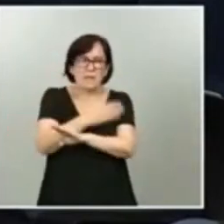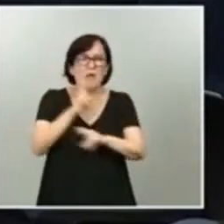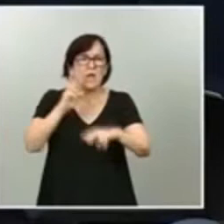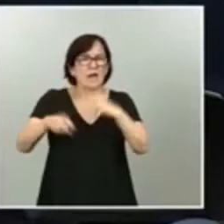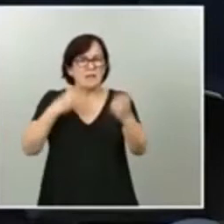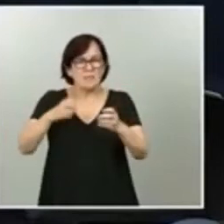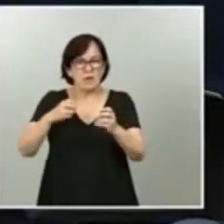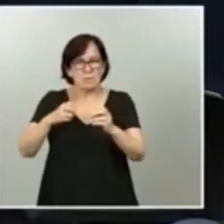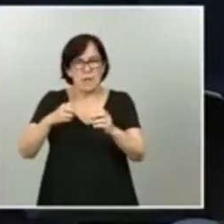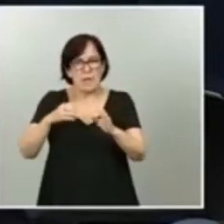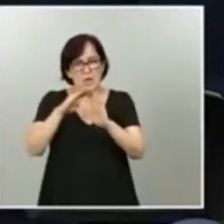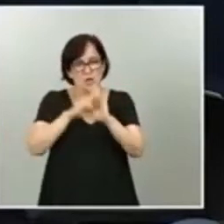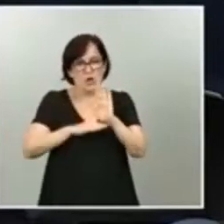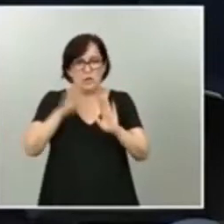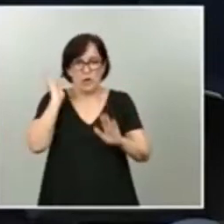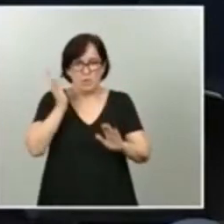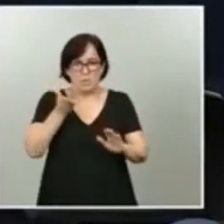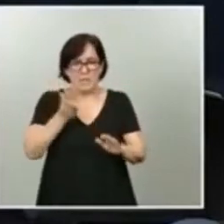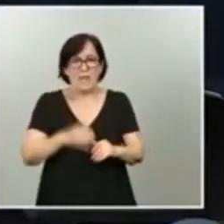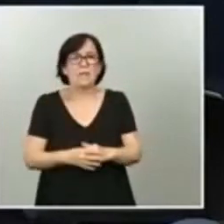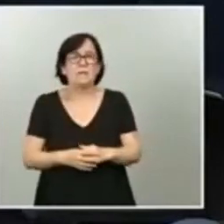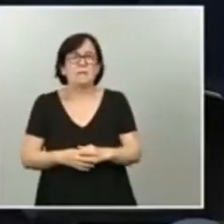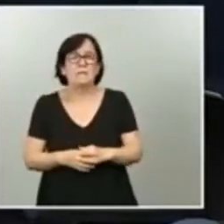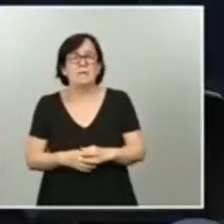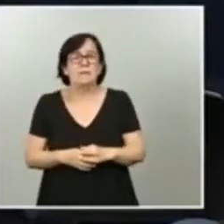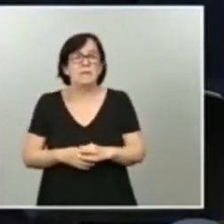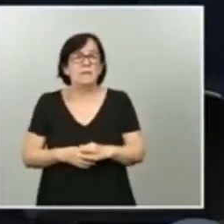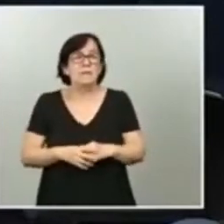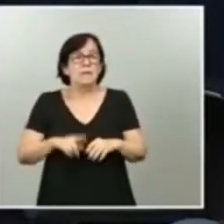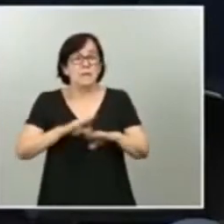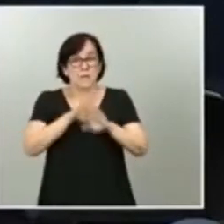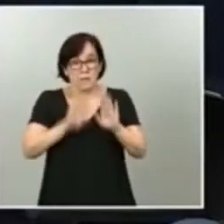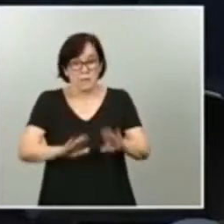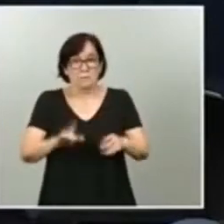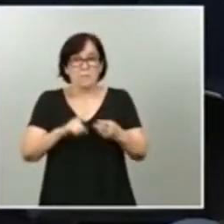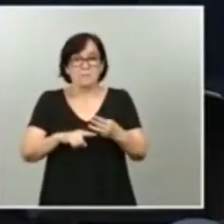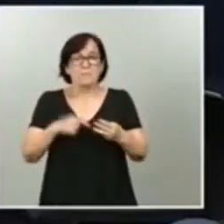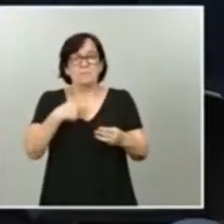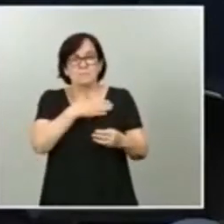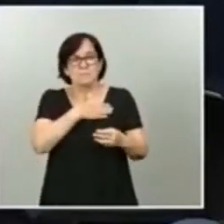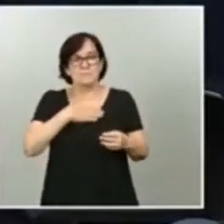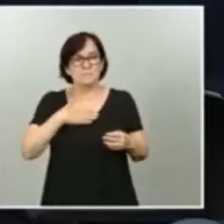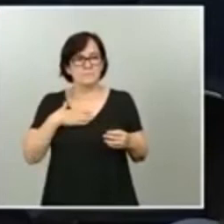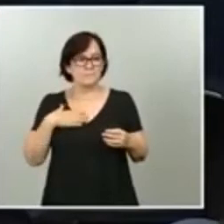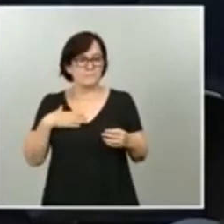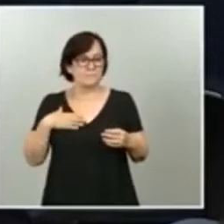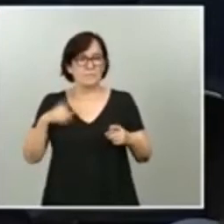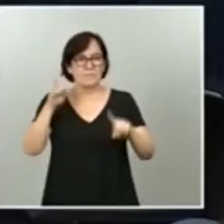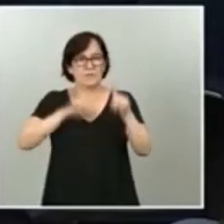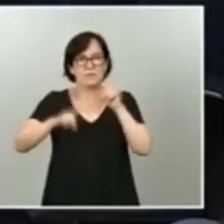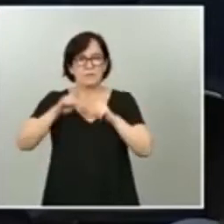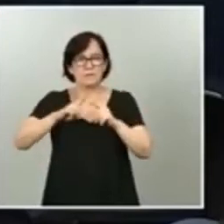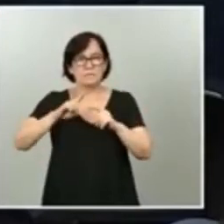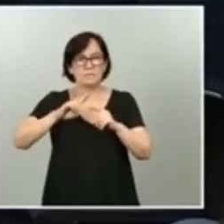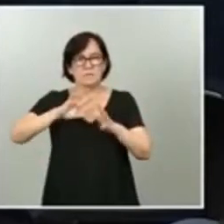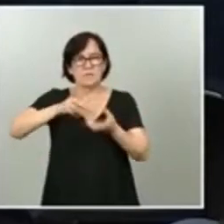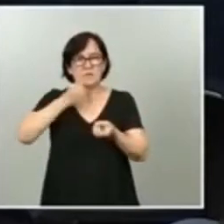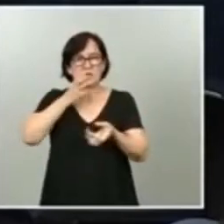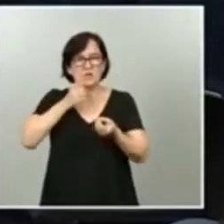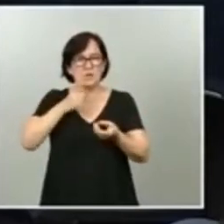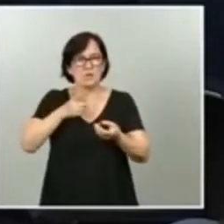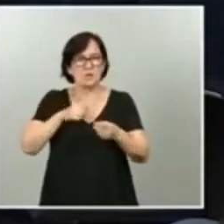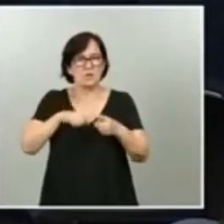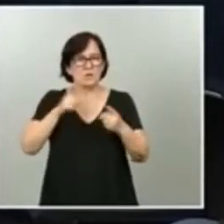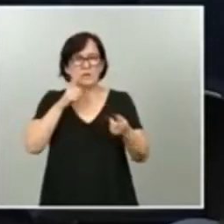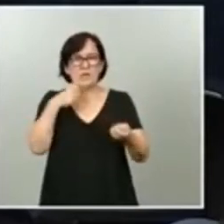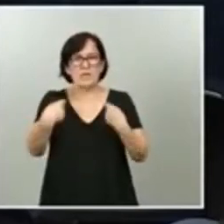antes de que termine el año. Y, por último, les quería preguntar si les preocupan las noticias que se están conociendo sobre los negocios